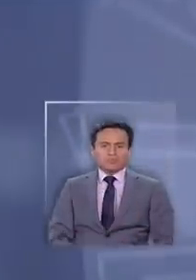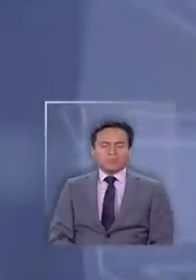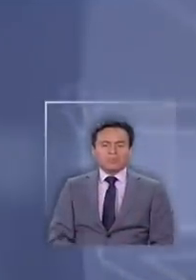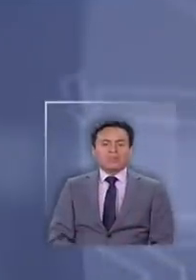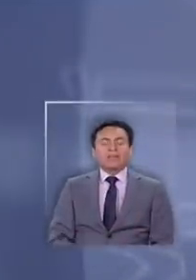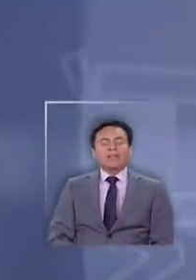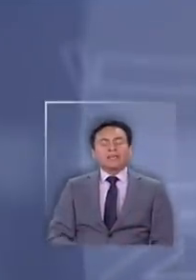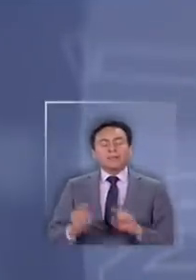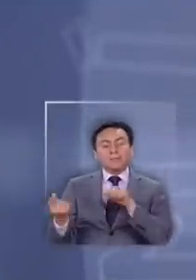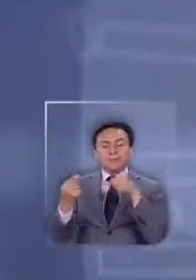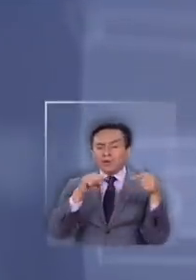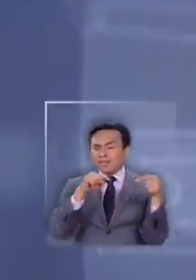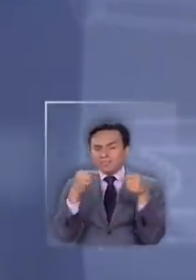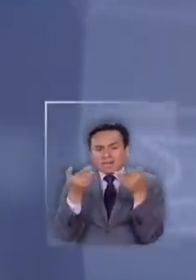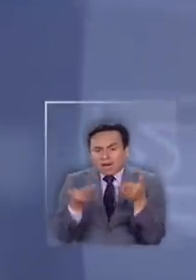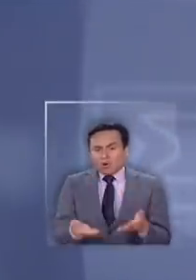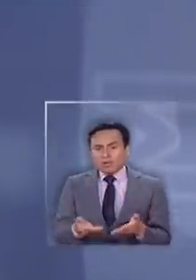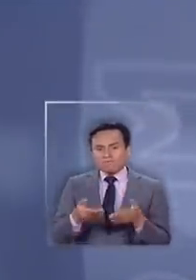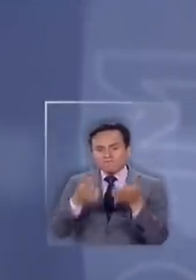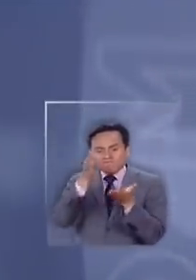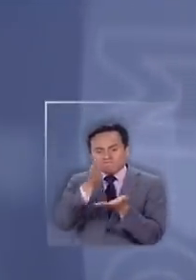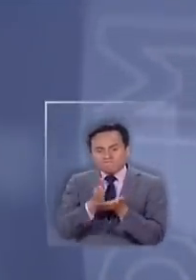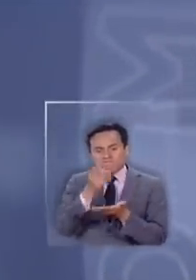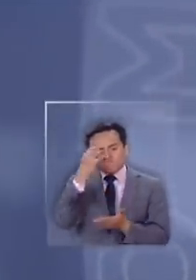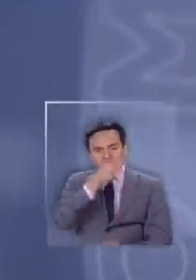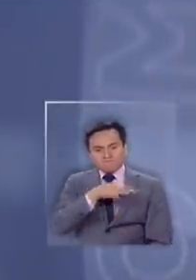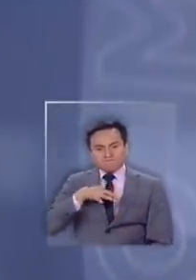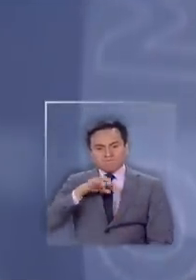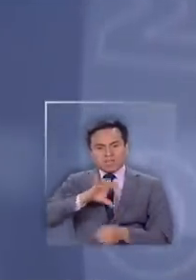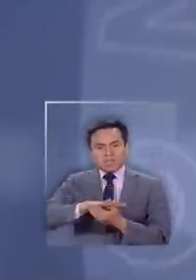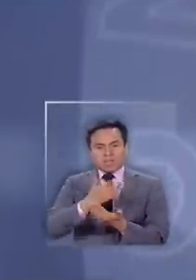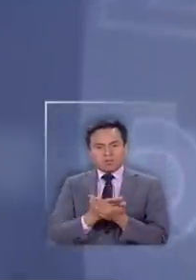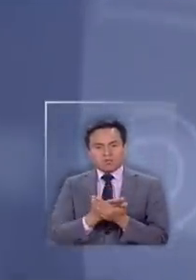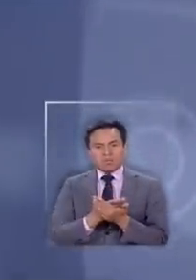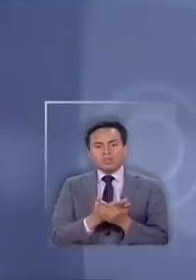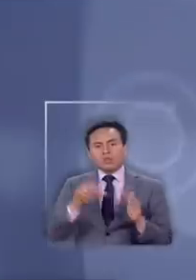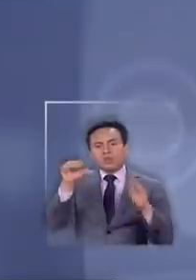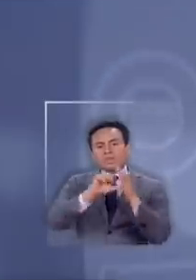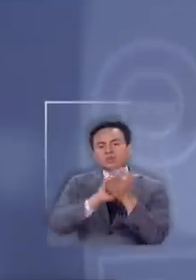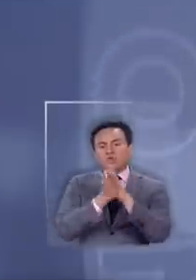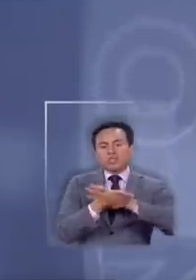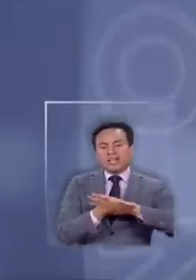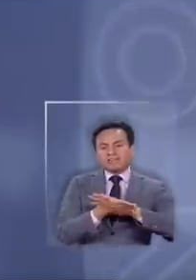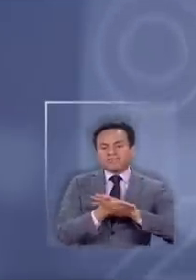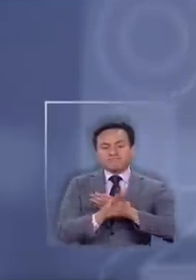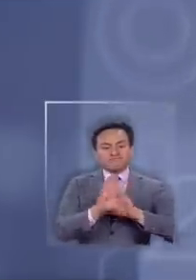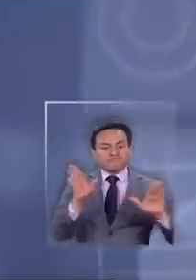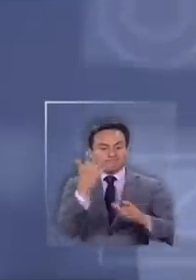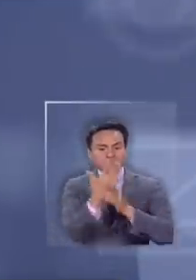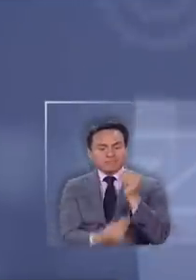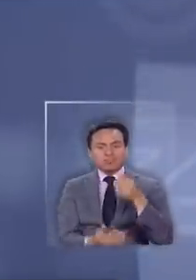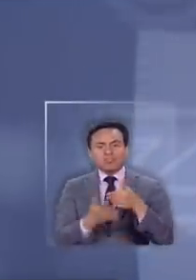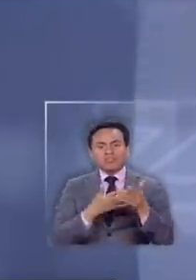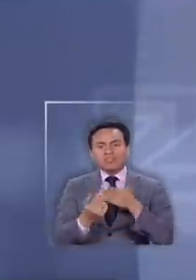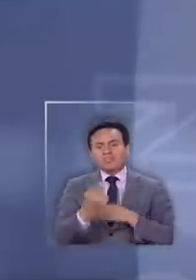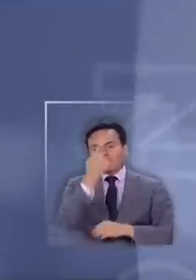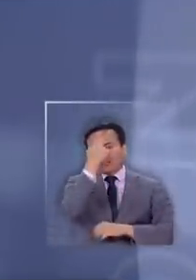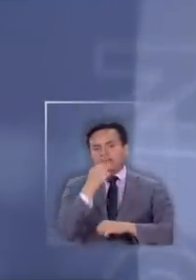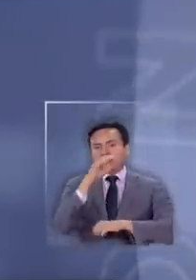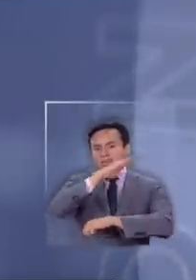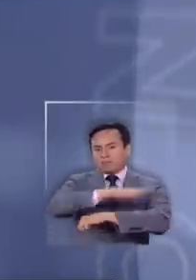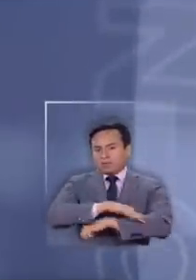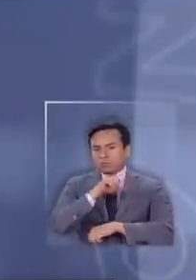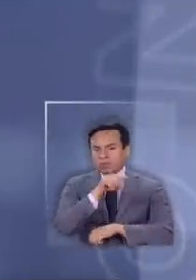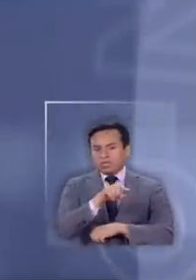Y polémica causó la decisión del Ministerio de Salud de levantar la cuarentena total en el territorio insular de Arapanui